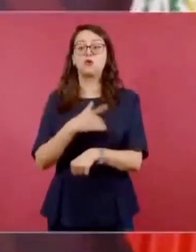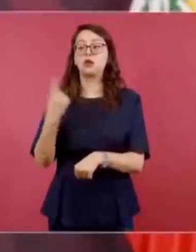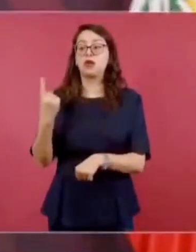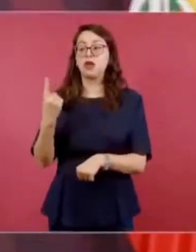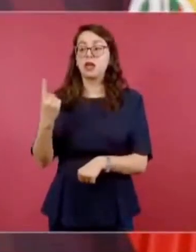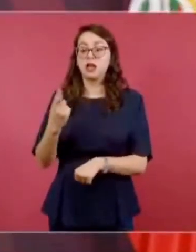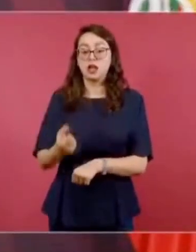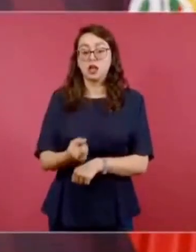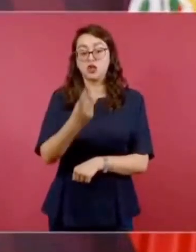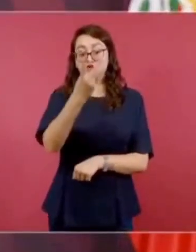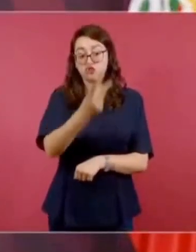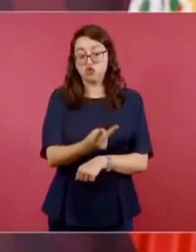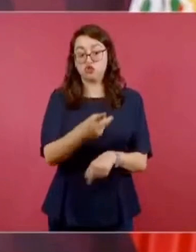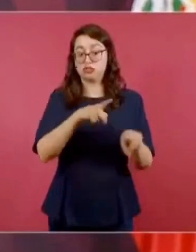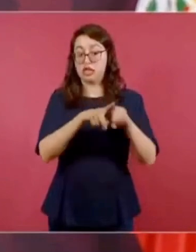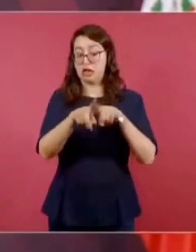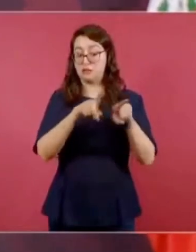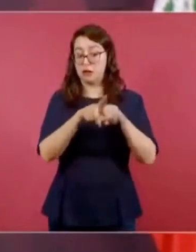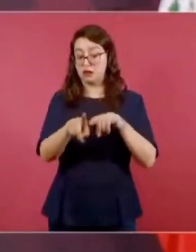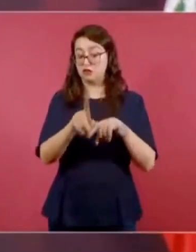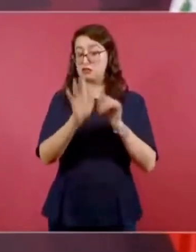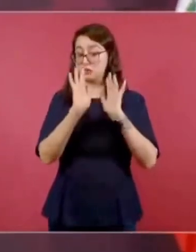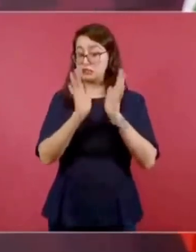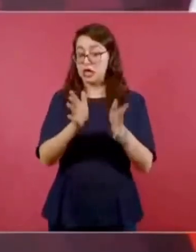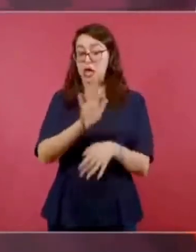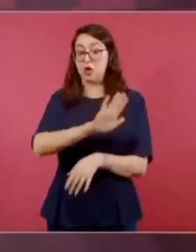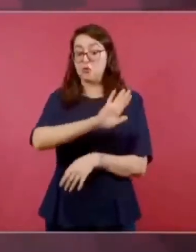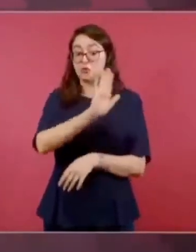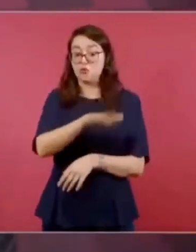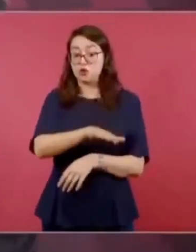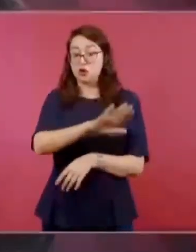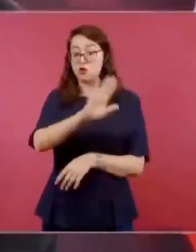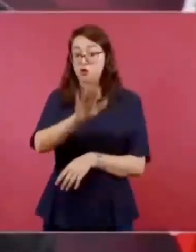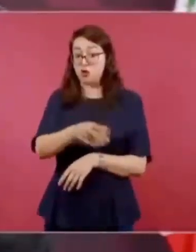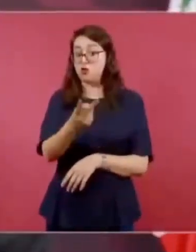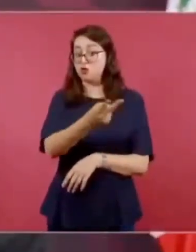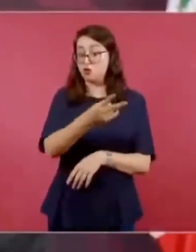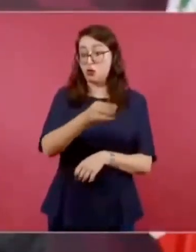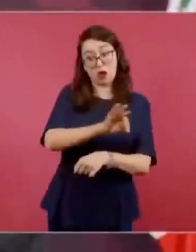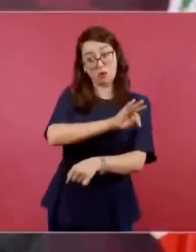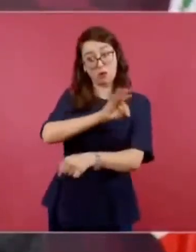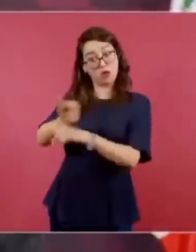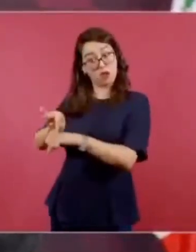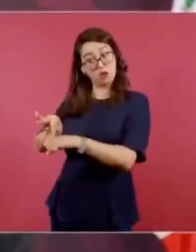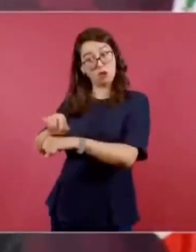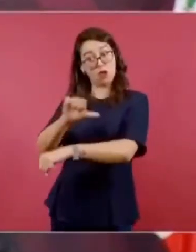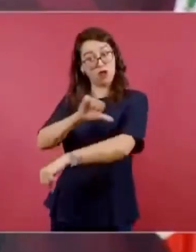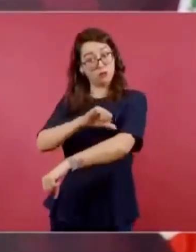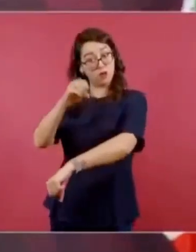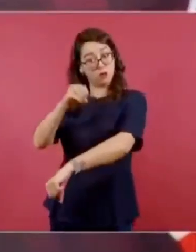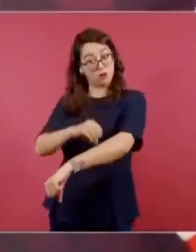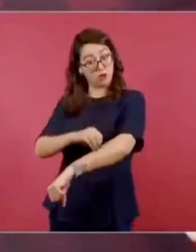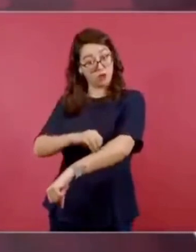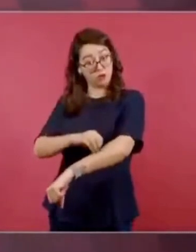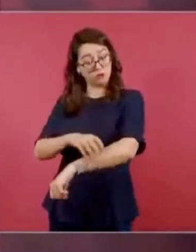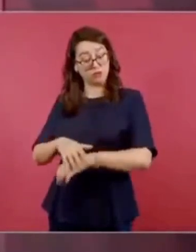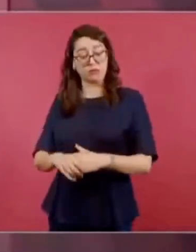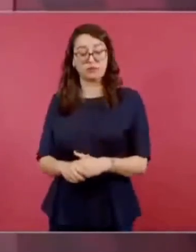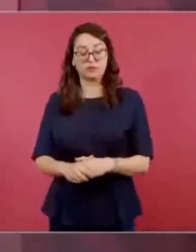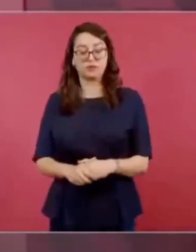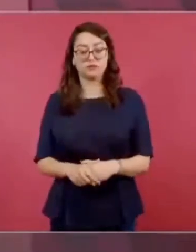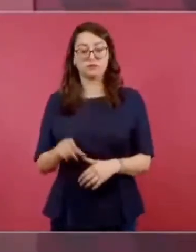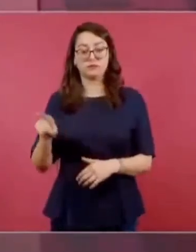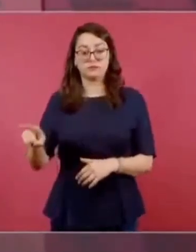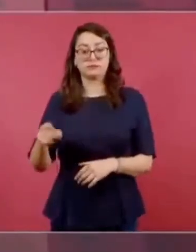y Manclovio Herrera, tuvieron con Obregón. El presidente mantiene